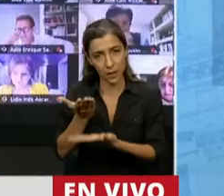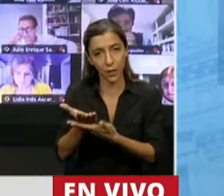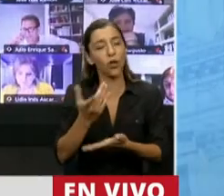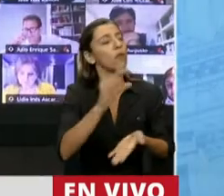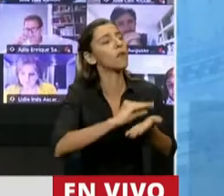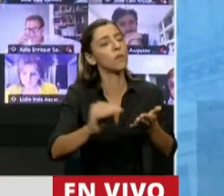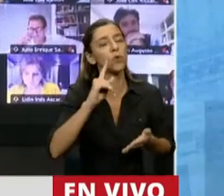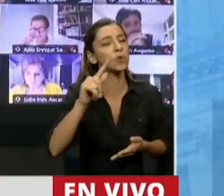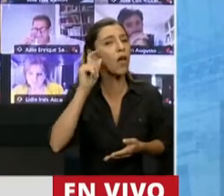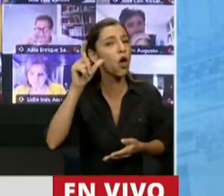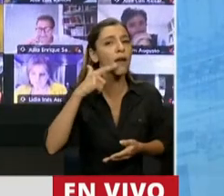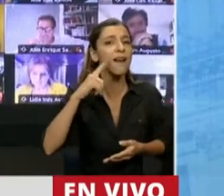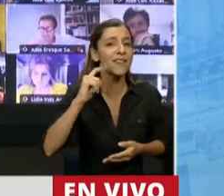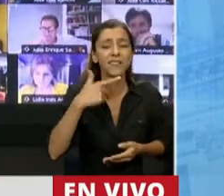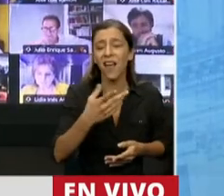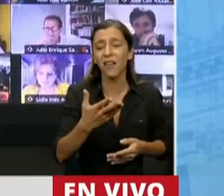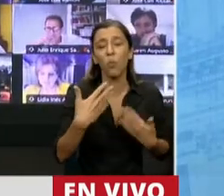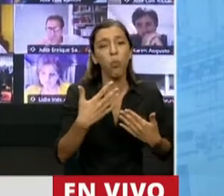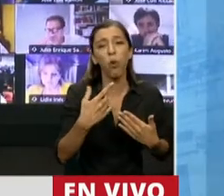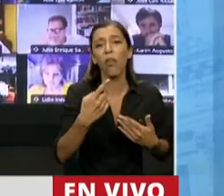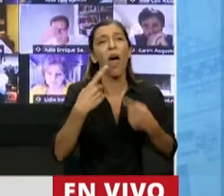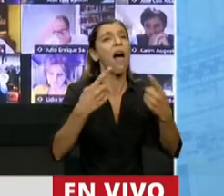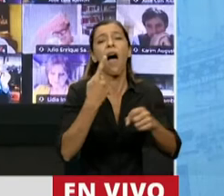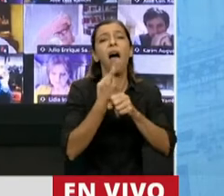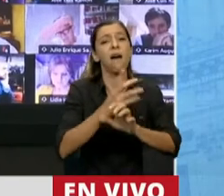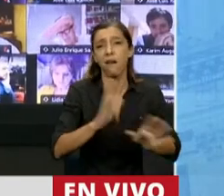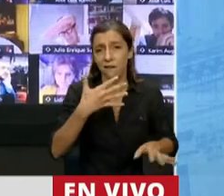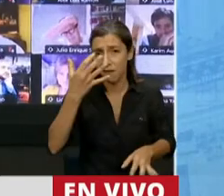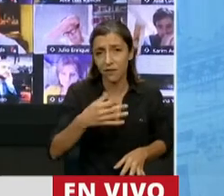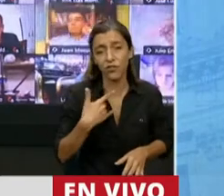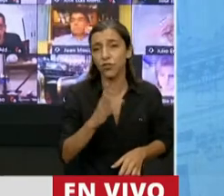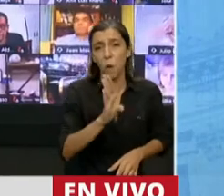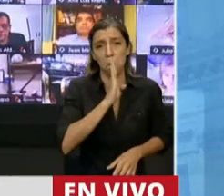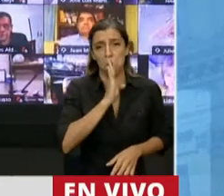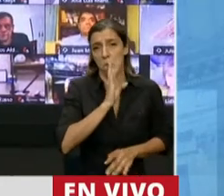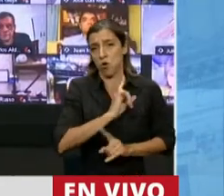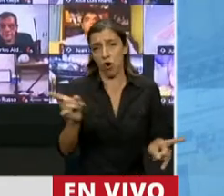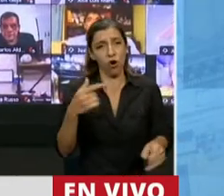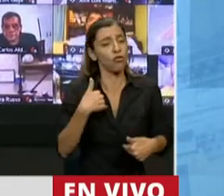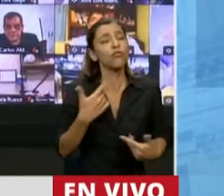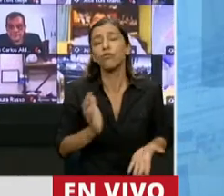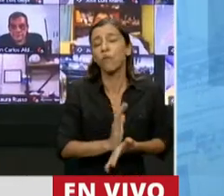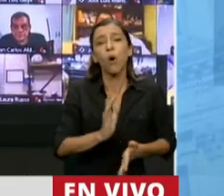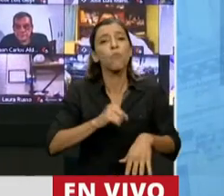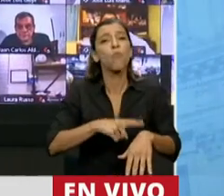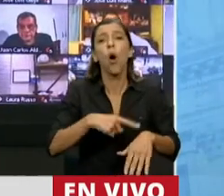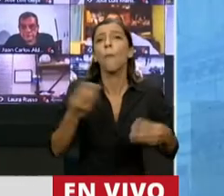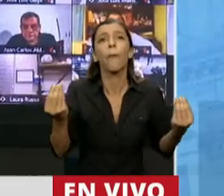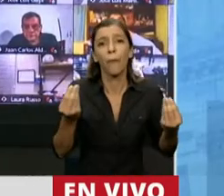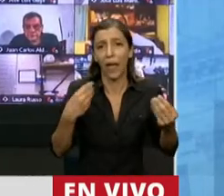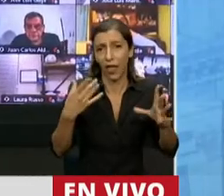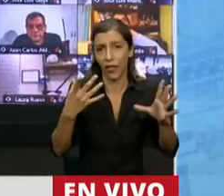Iglesias, por más que me insulte, no me va a callar. Somos hijos de la democracia. Una generación que no le tuvo miedo a la